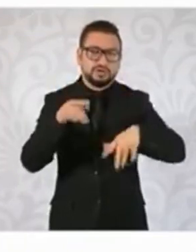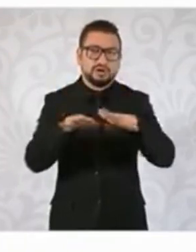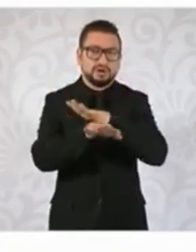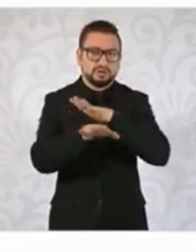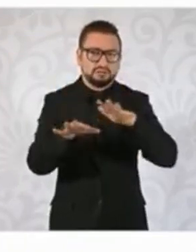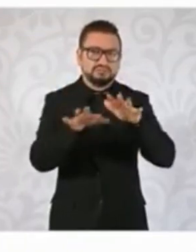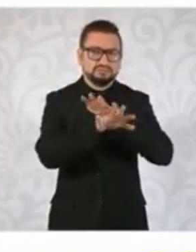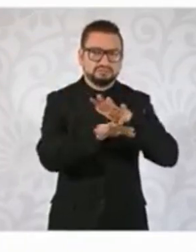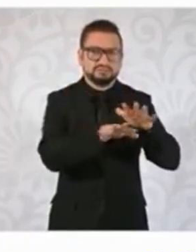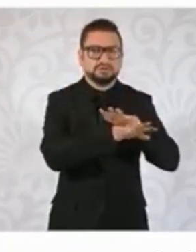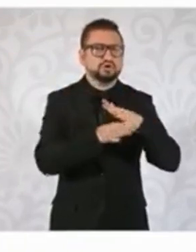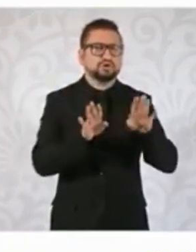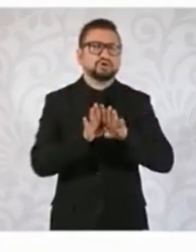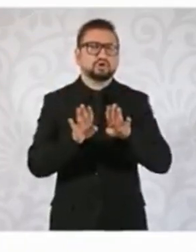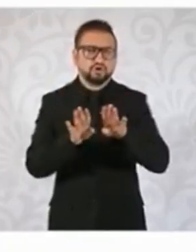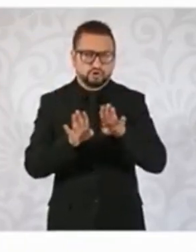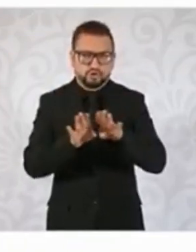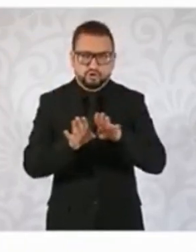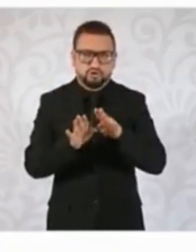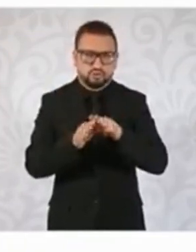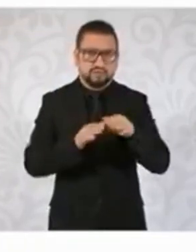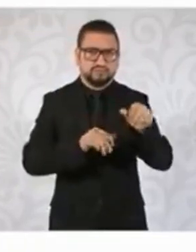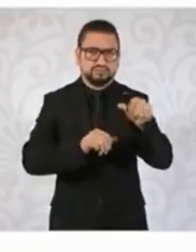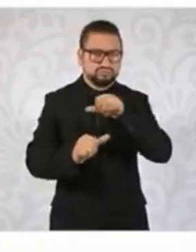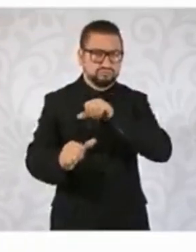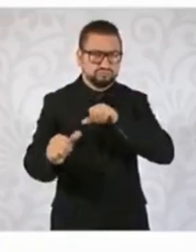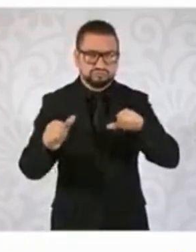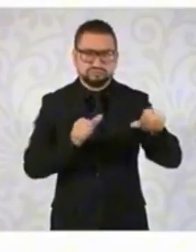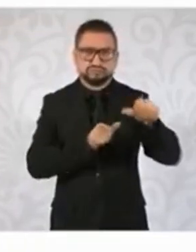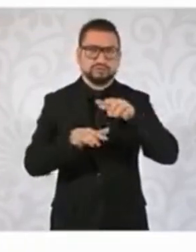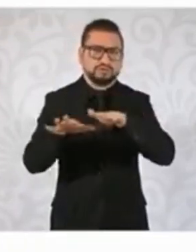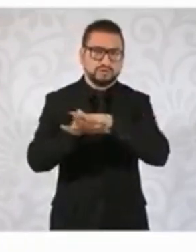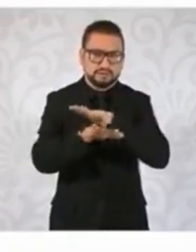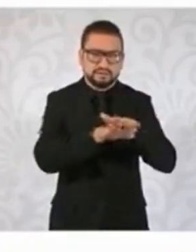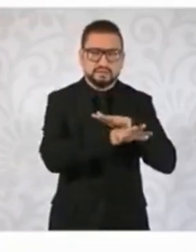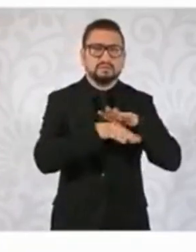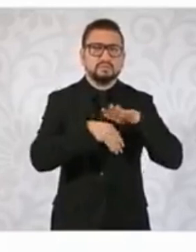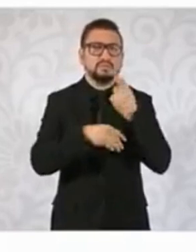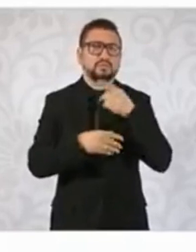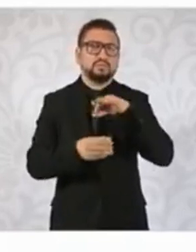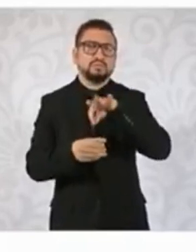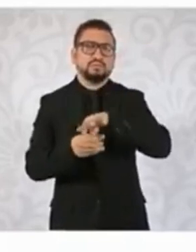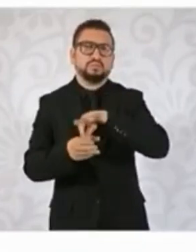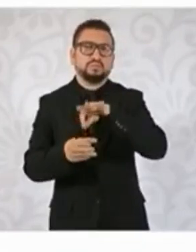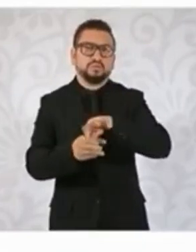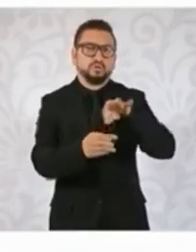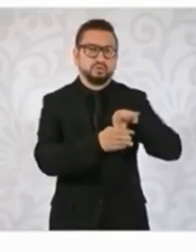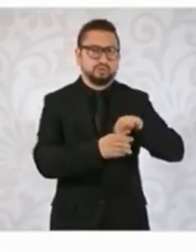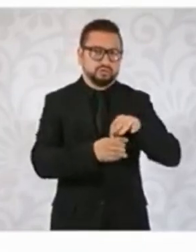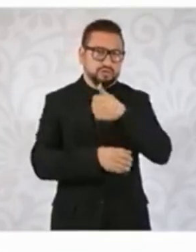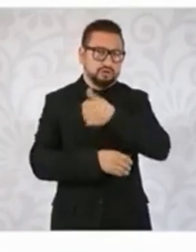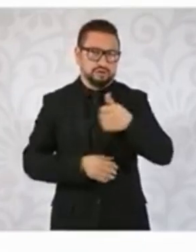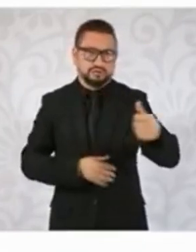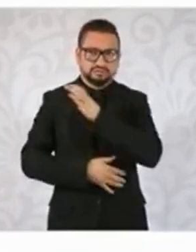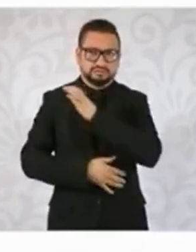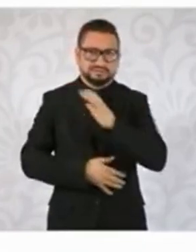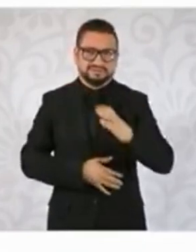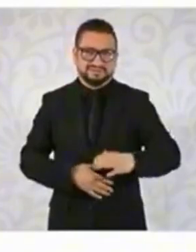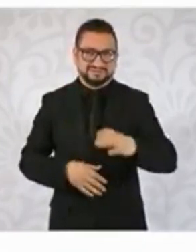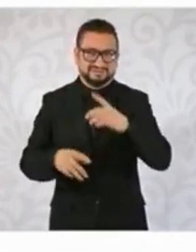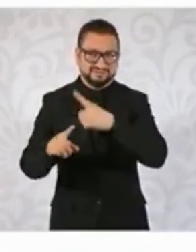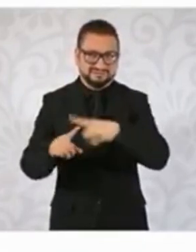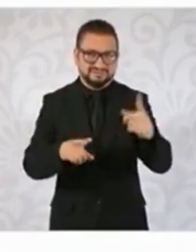resolver de manera rotatoria en función del número de votos que obtenga cada candidatura en la elección